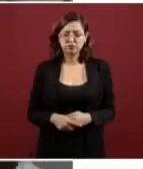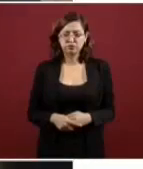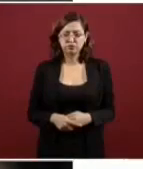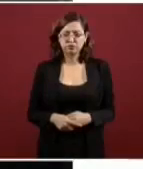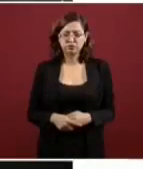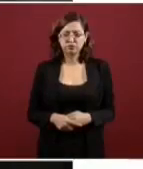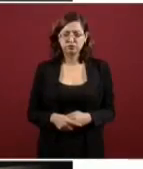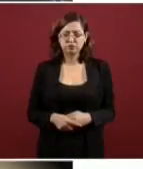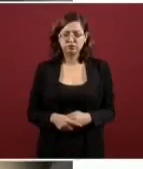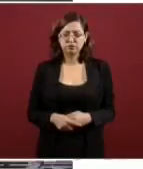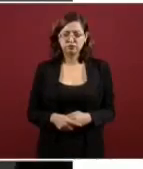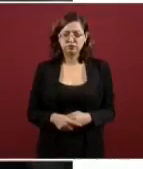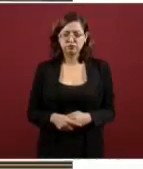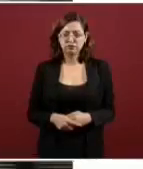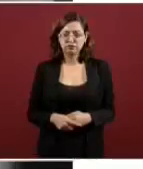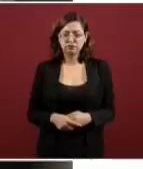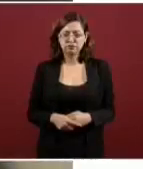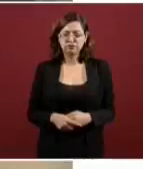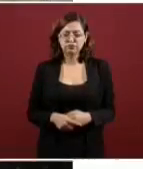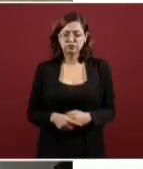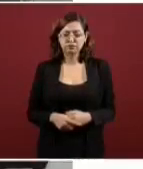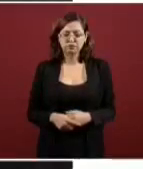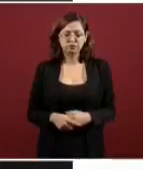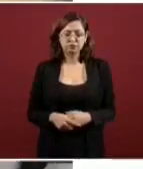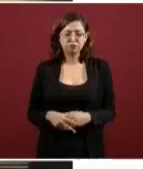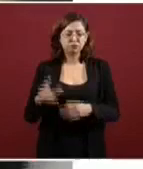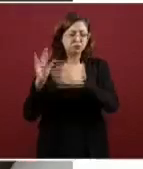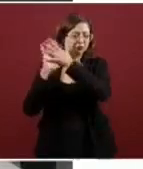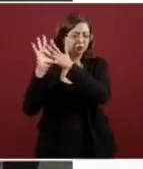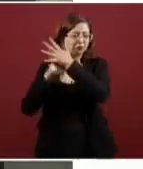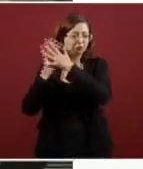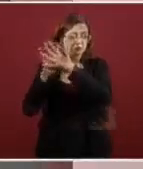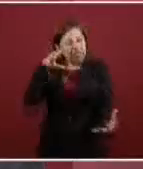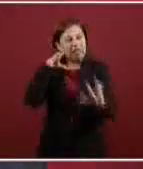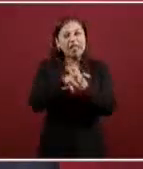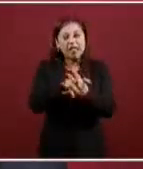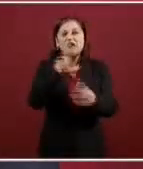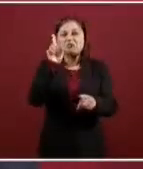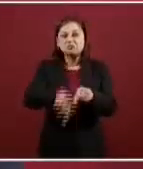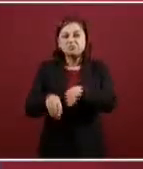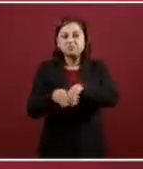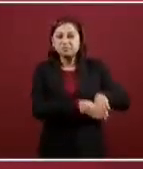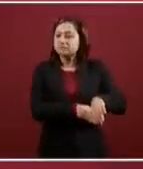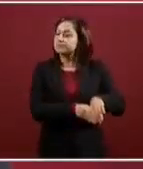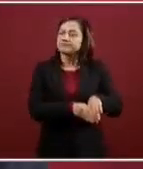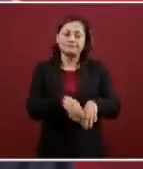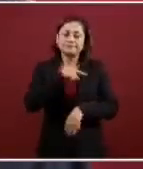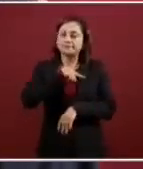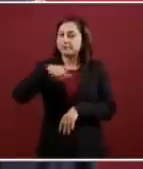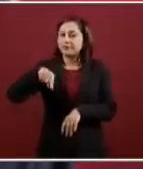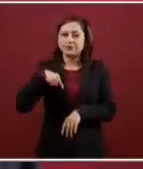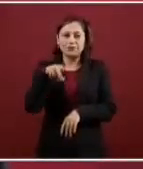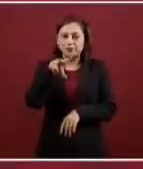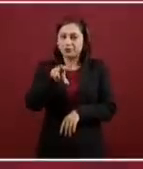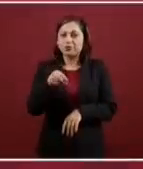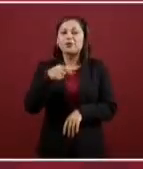Durazo, quien participó en la conferencia de prensa matutina junto con el presidente. Convencidos de que la violencia siempre